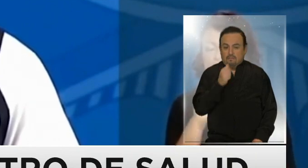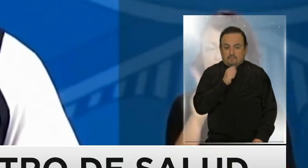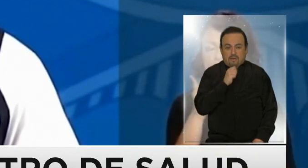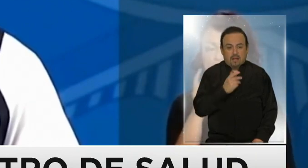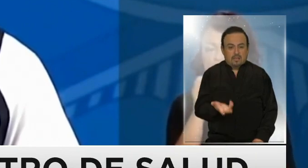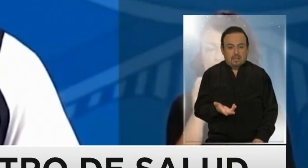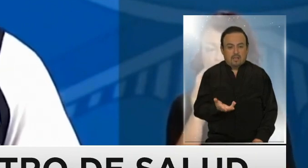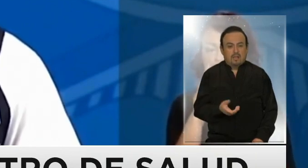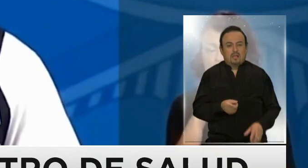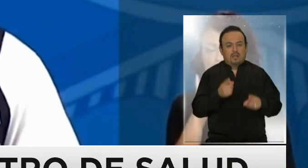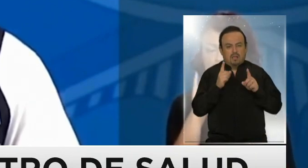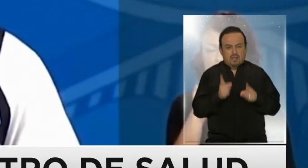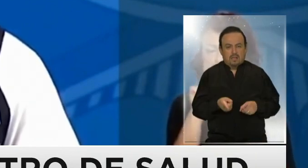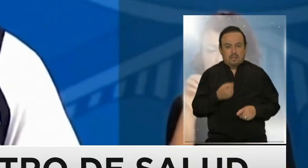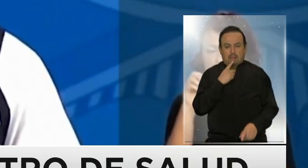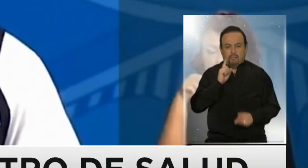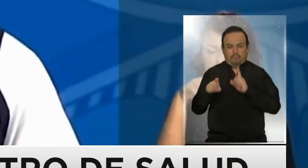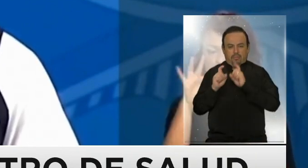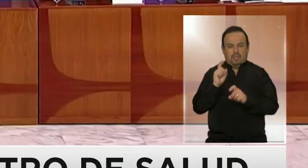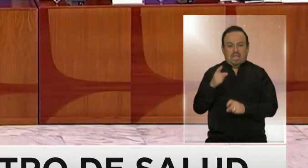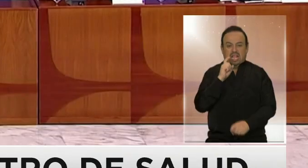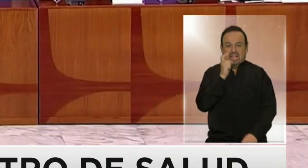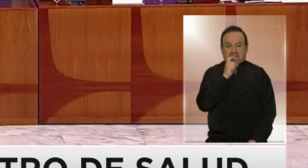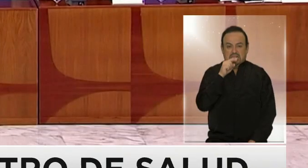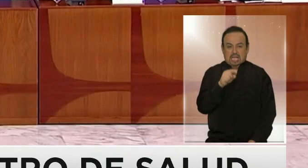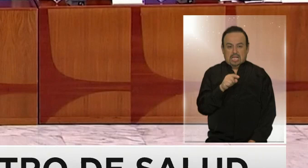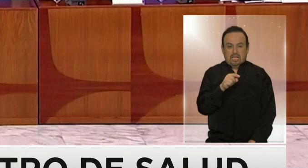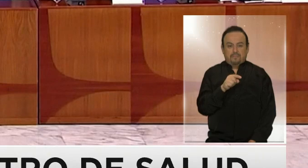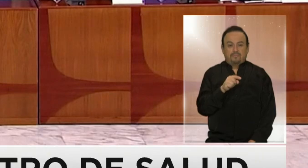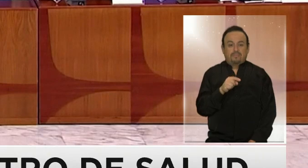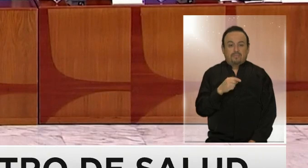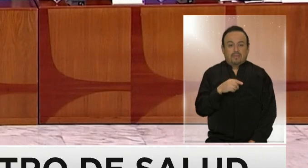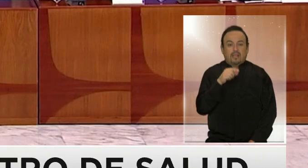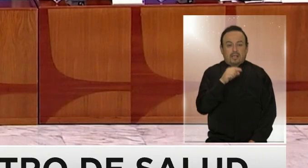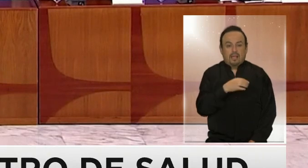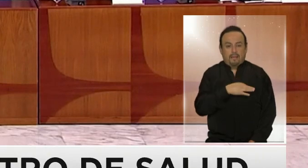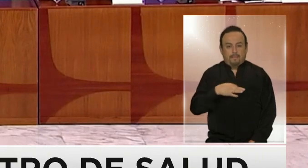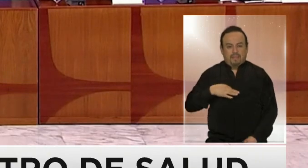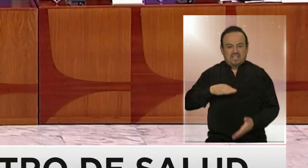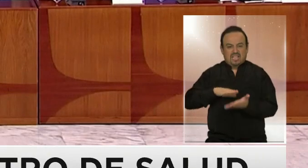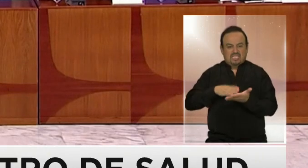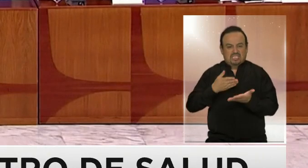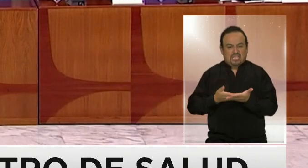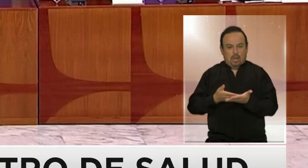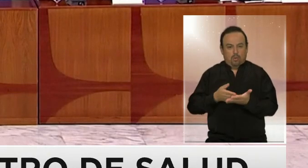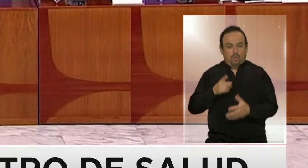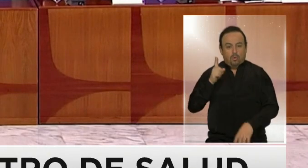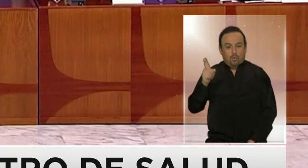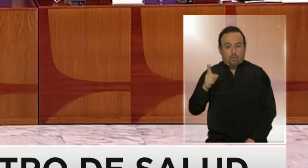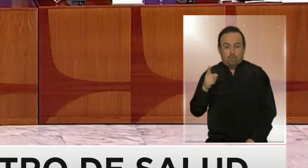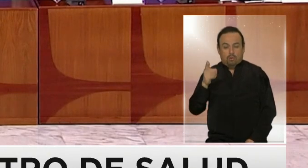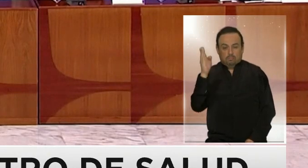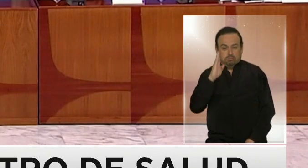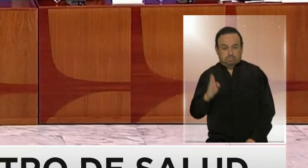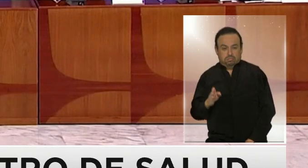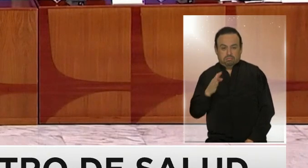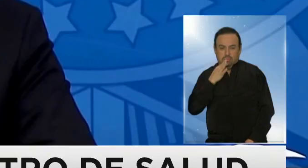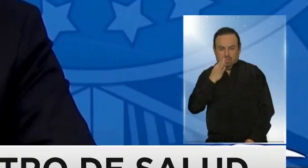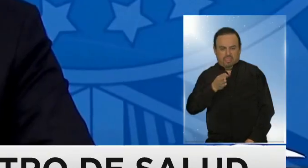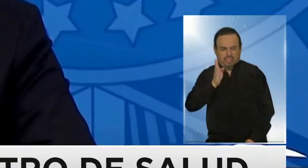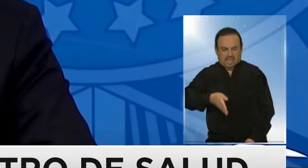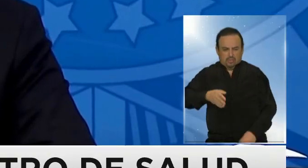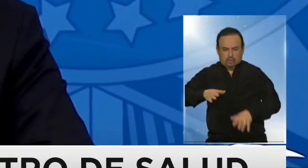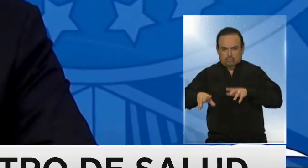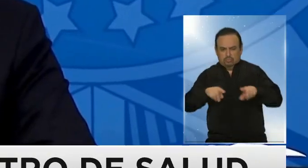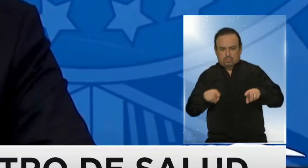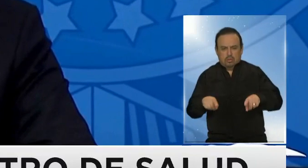Corresponde a una de las últimas críticas hechas por el casi ex ministro de salud contra las medidas adoptadas por el presidente Jair Bolsonaro y sus